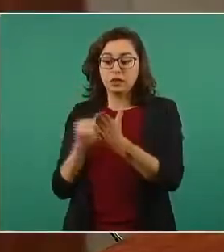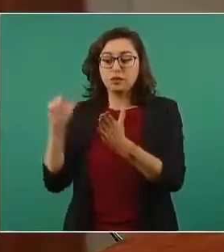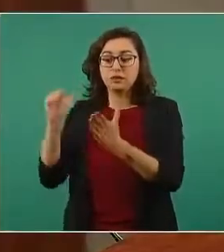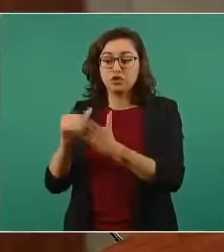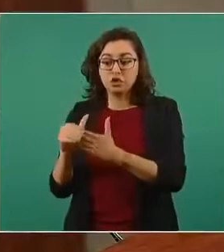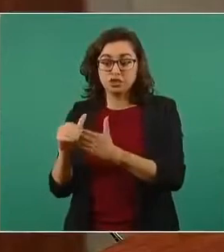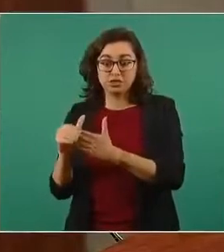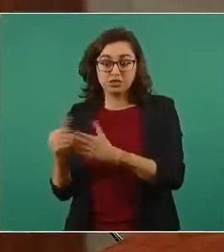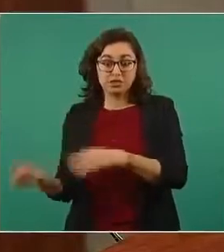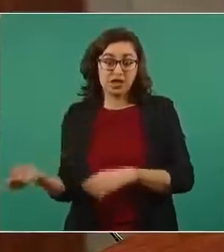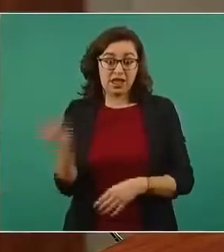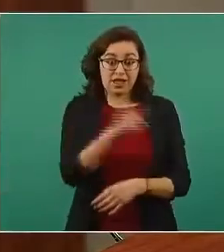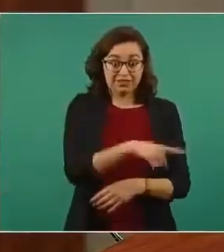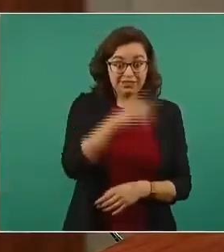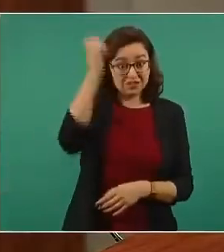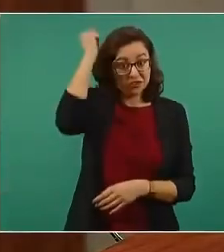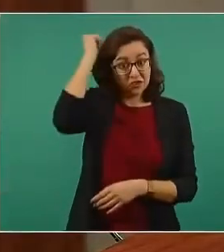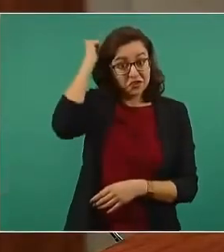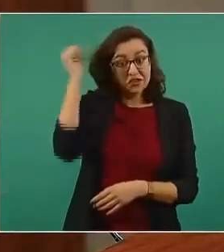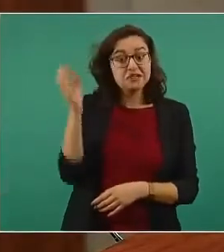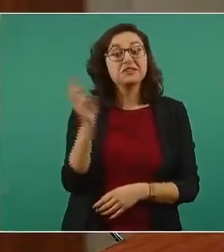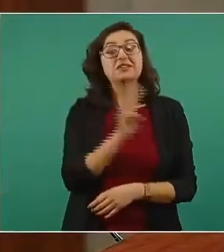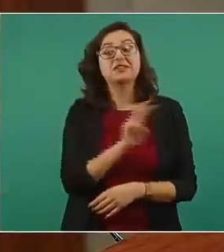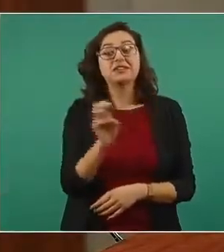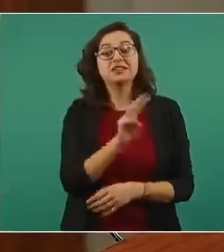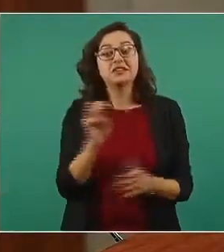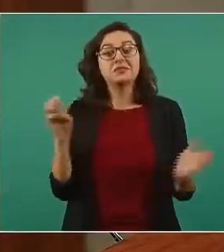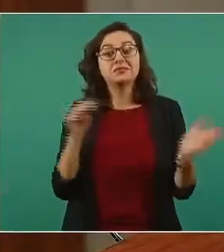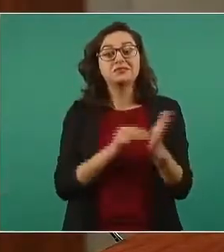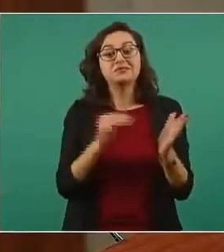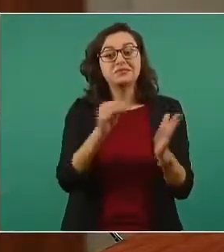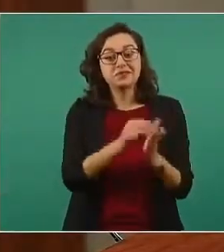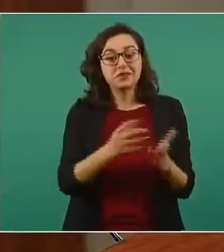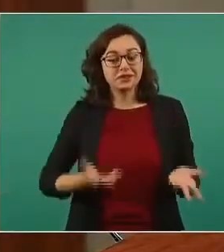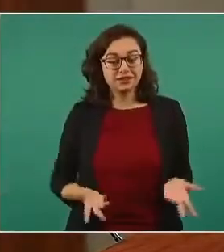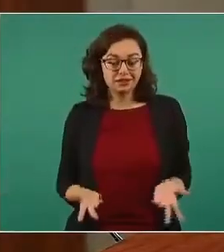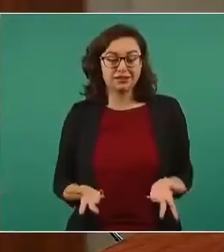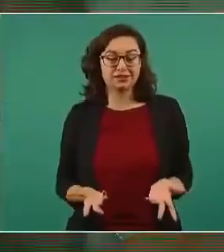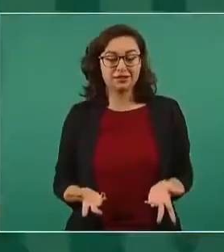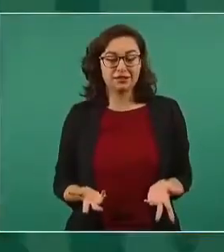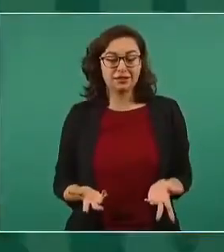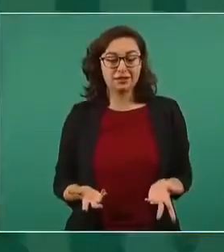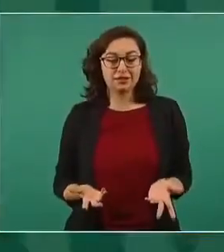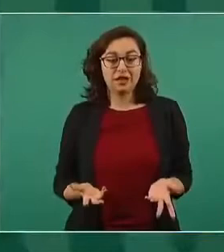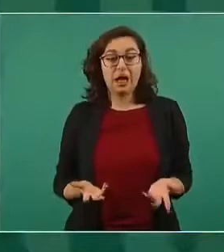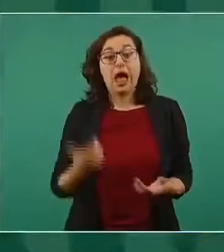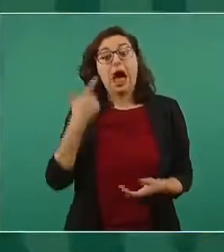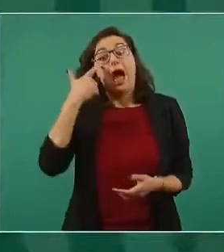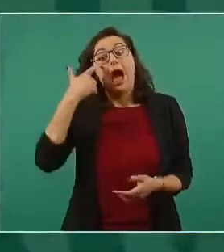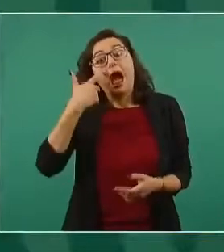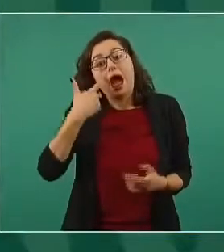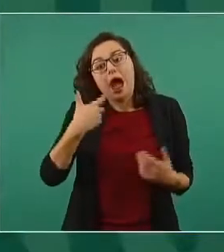para 300 mil que iba a costar. y eso